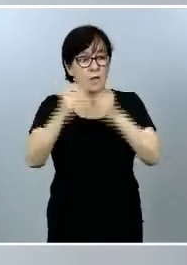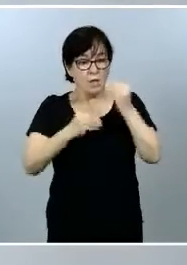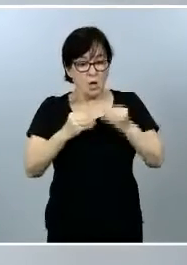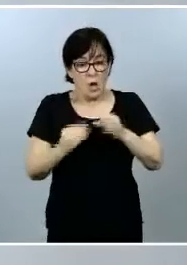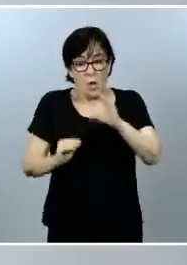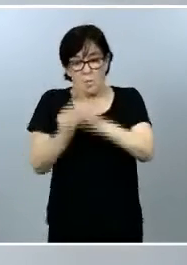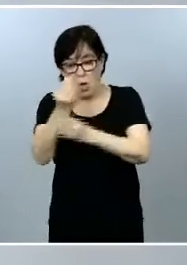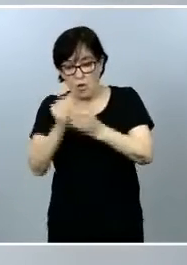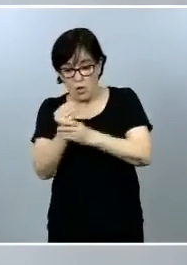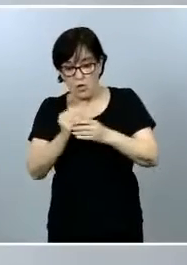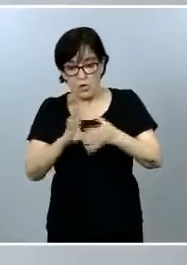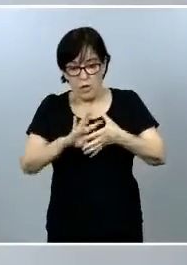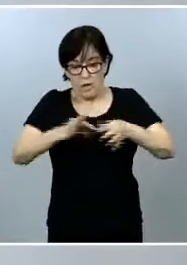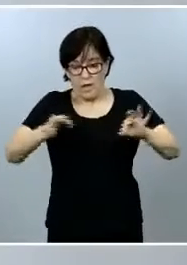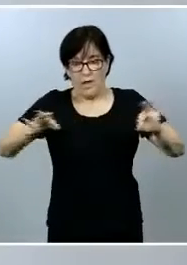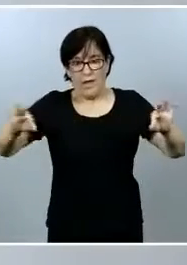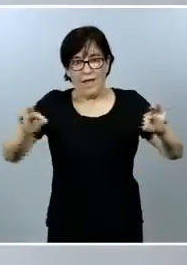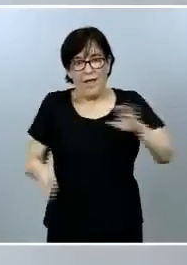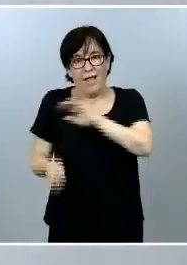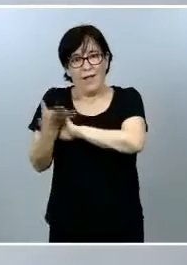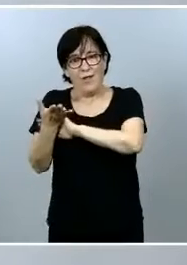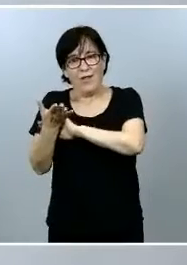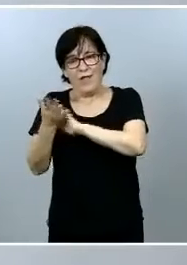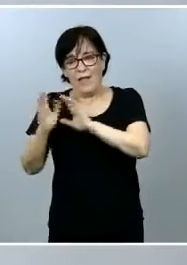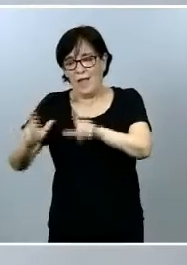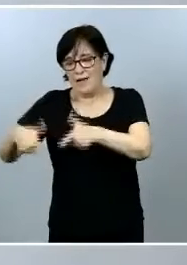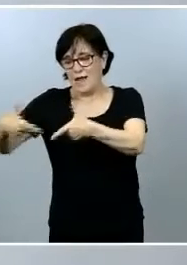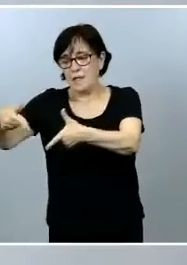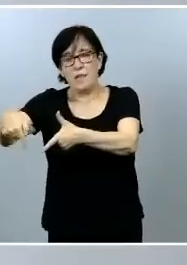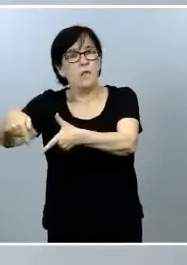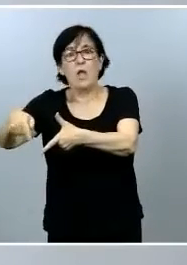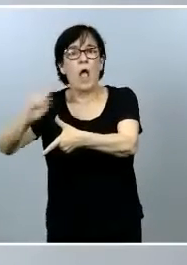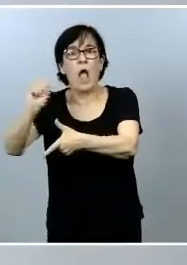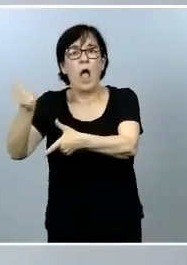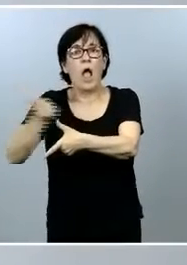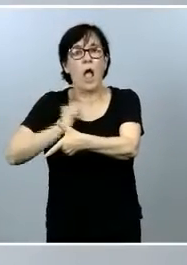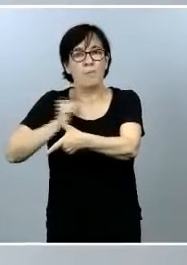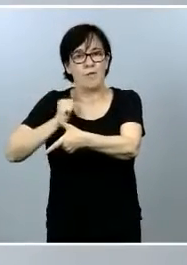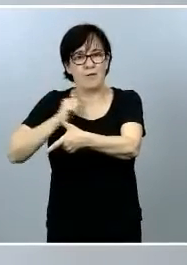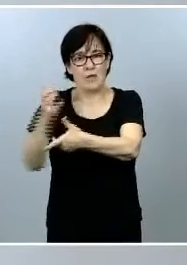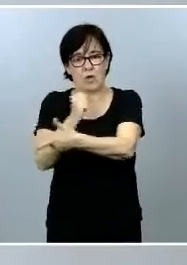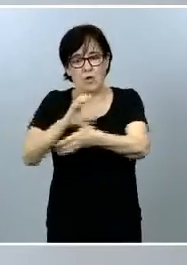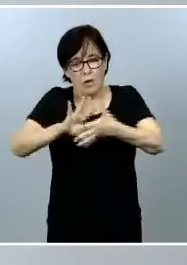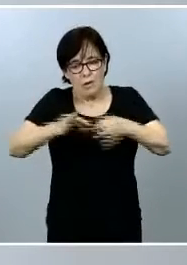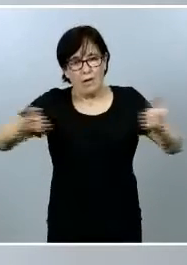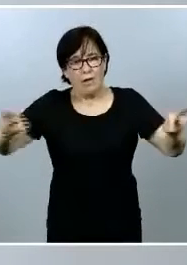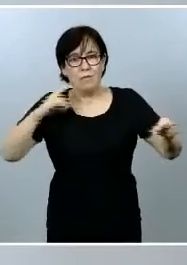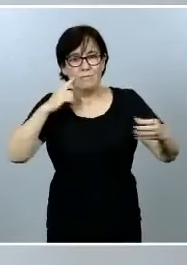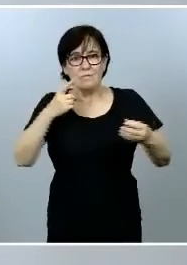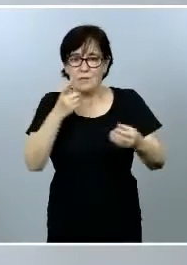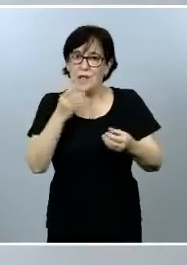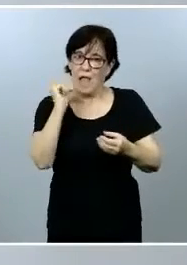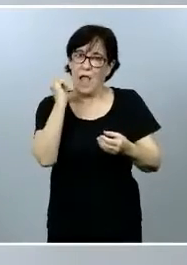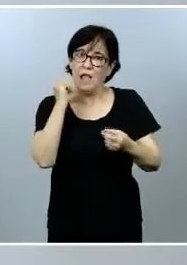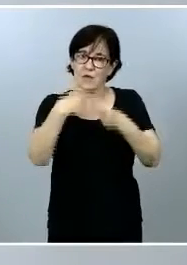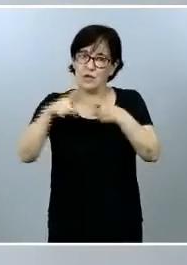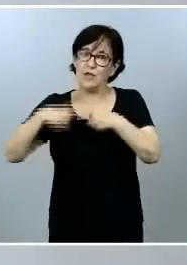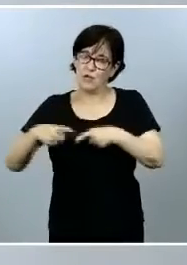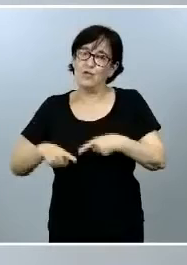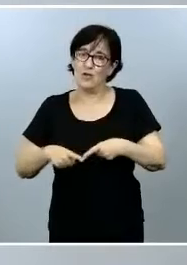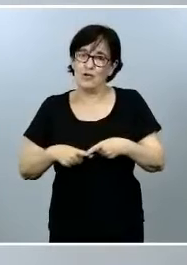utiliza, se genera un residuo sin aprovechar con toda la potencialidad que tiene cada uno de esos